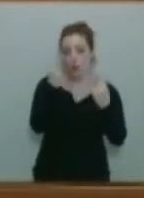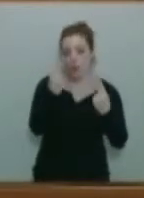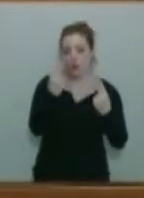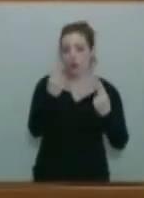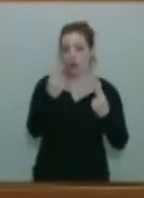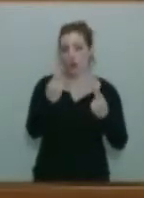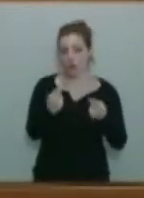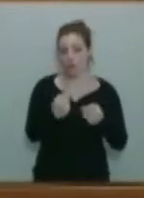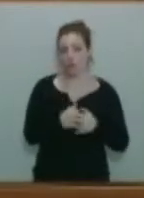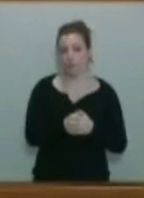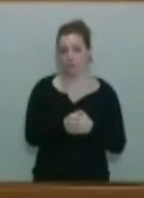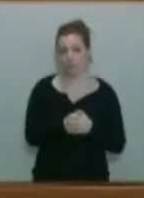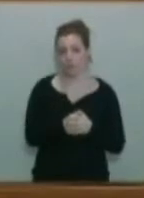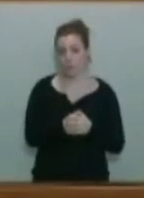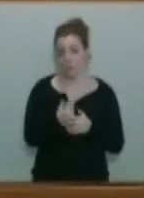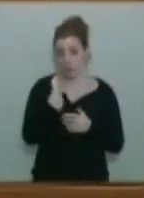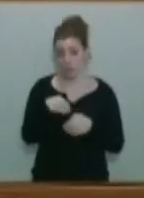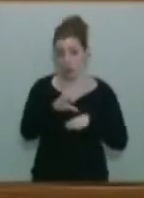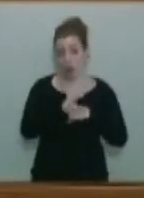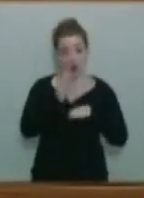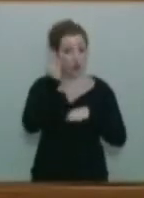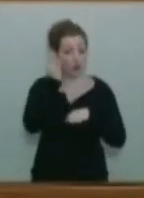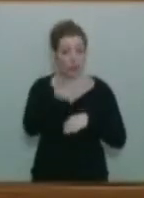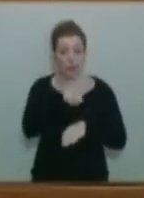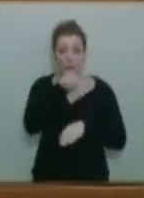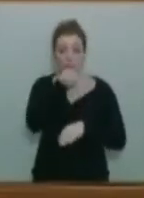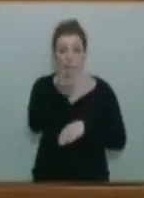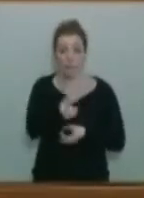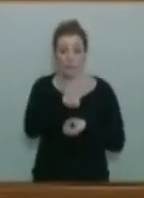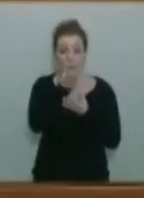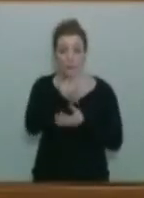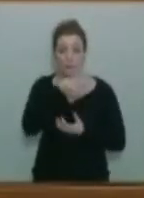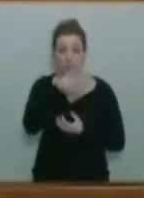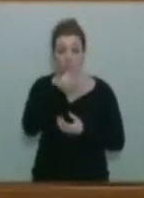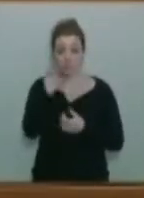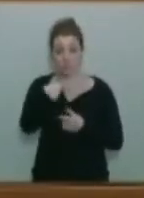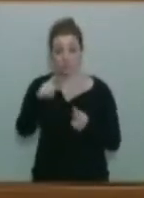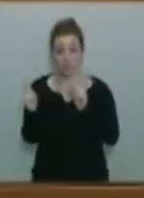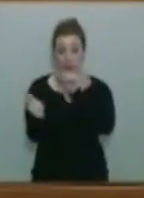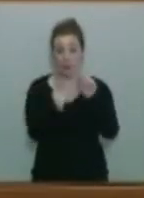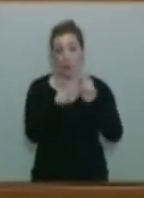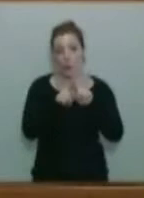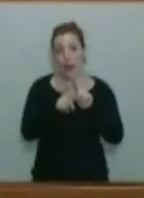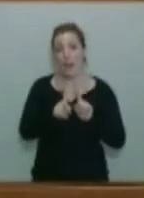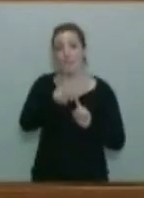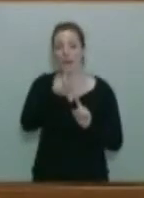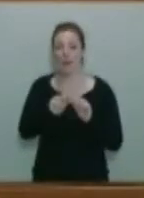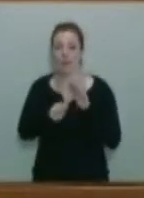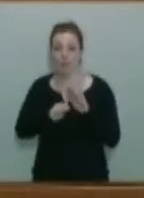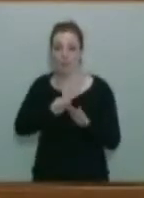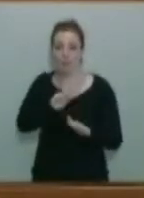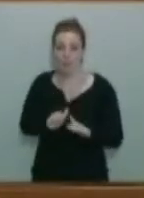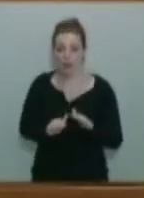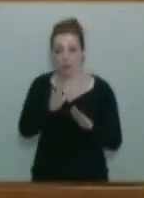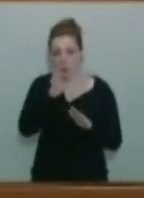según palabras de la propia consejera y según hemos debatido aquí ampliamente, este es solo el primer paso de este proceso de reforma al